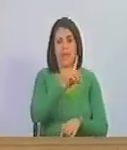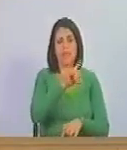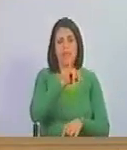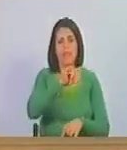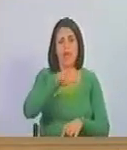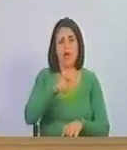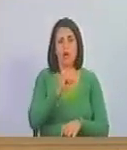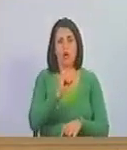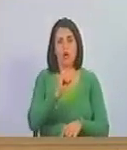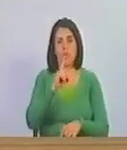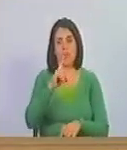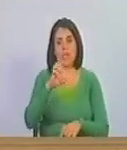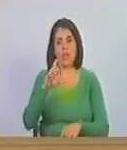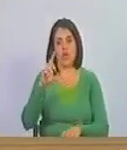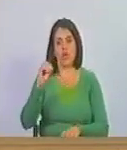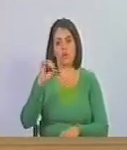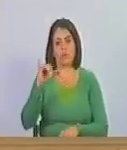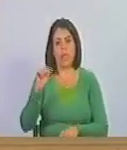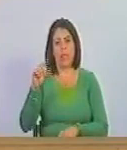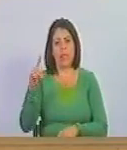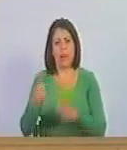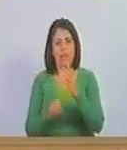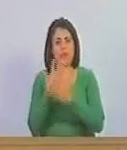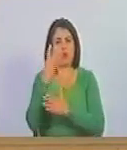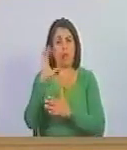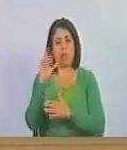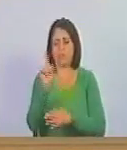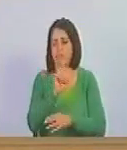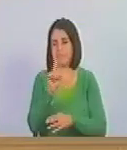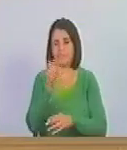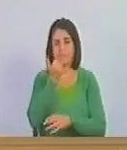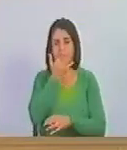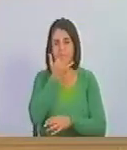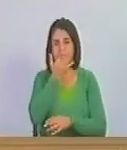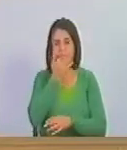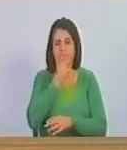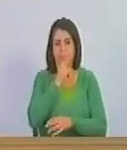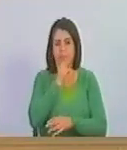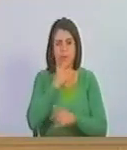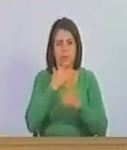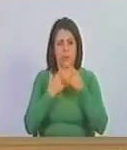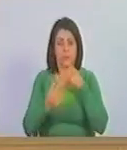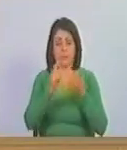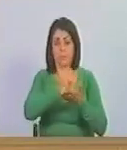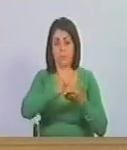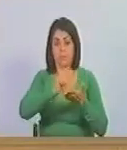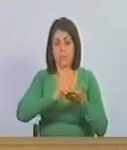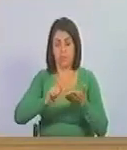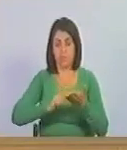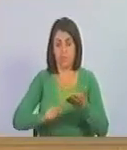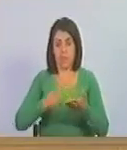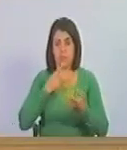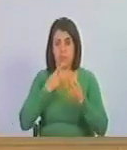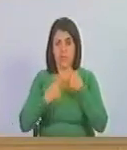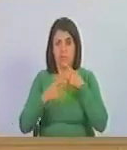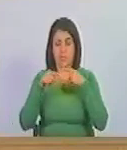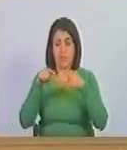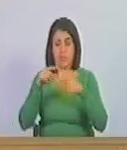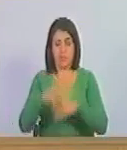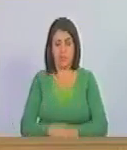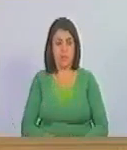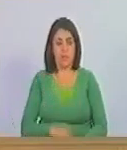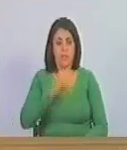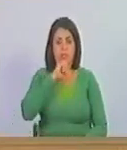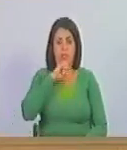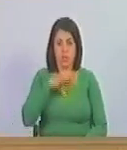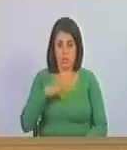losada es el fundador de Caracas ya que cuando don José como escritor señalaba en